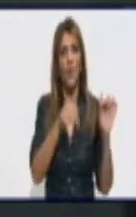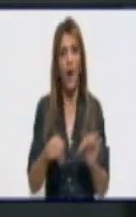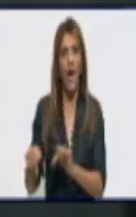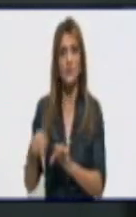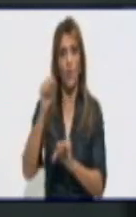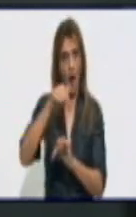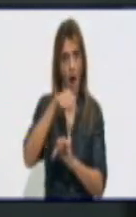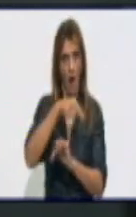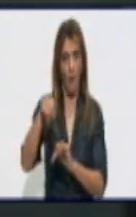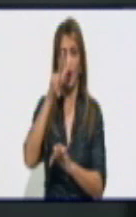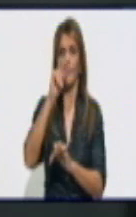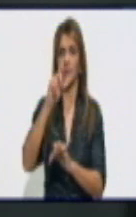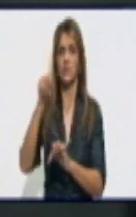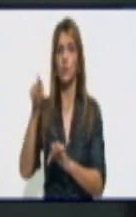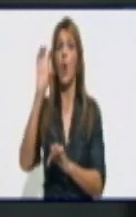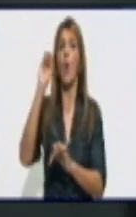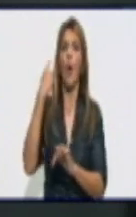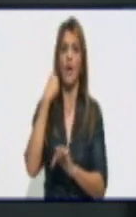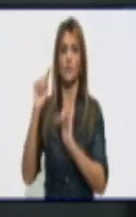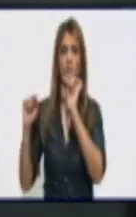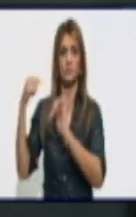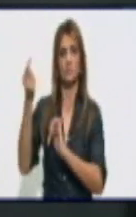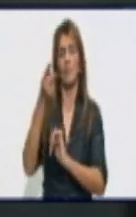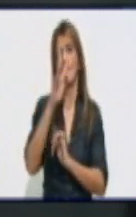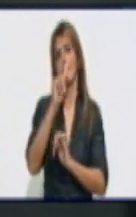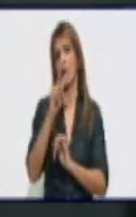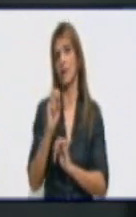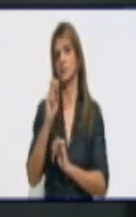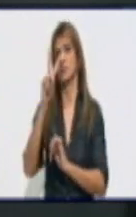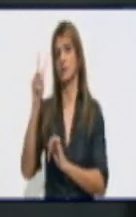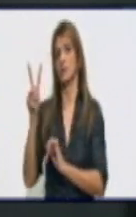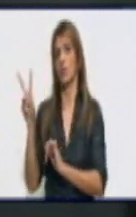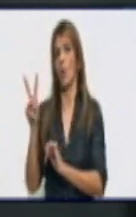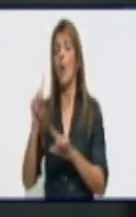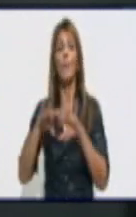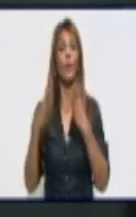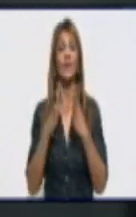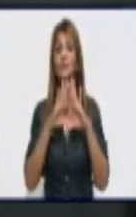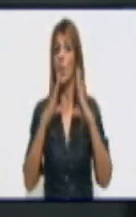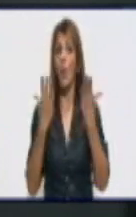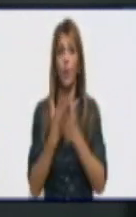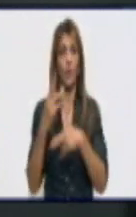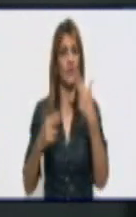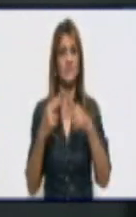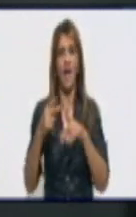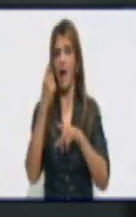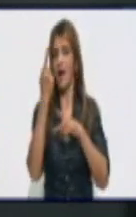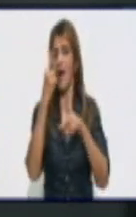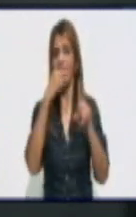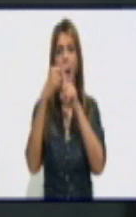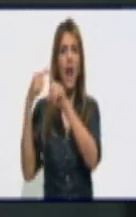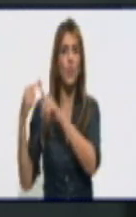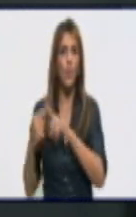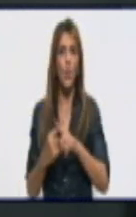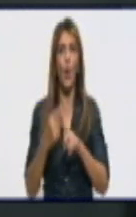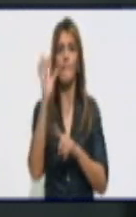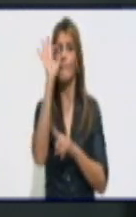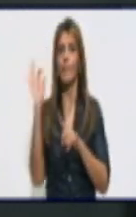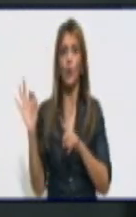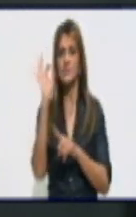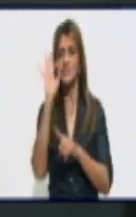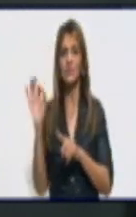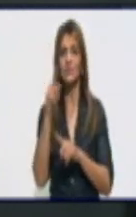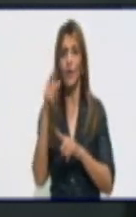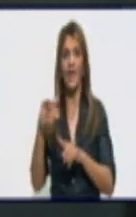ser basado en todo lo que contribuye en este año 2021. Es decir, que el promedio que se saca es